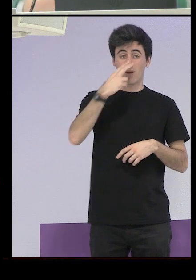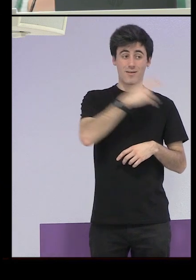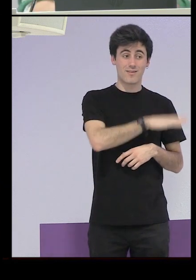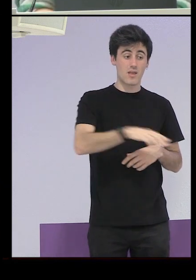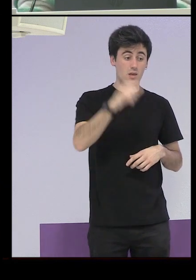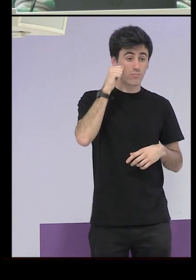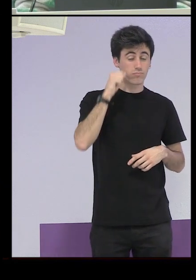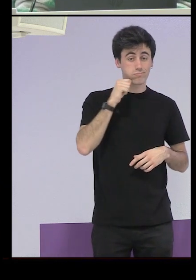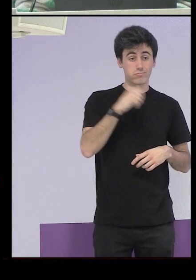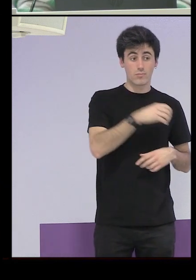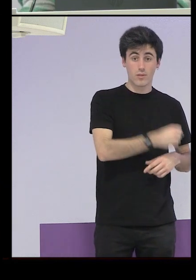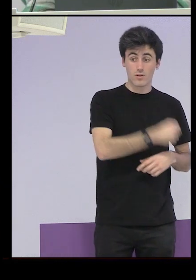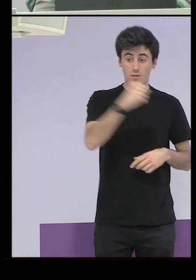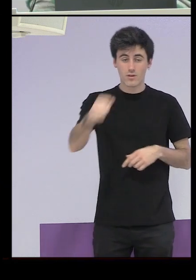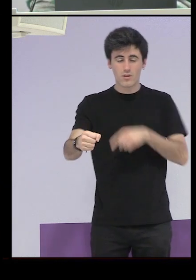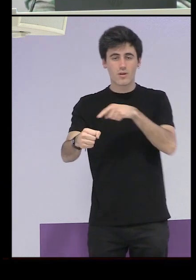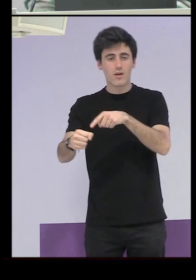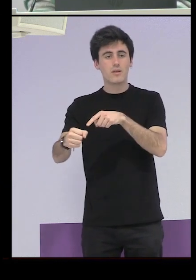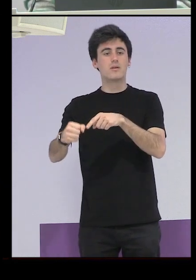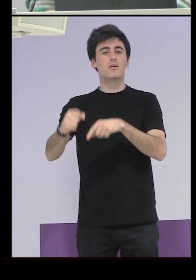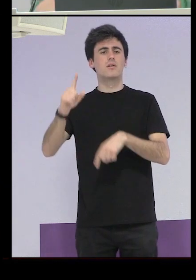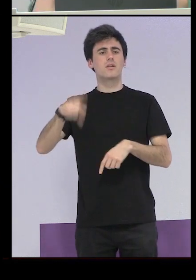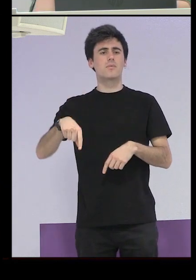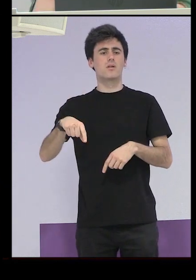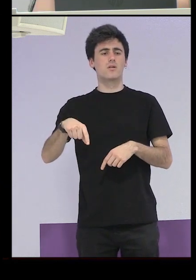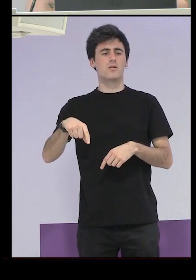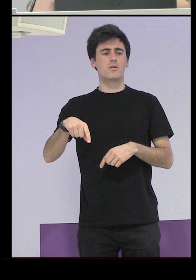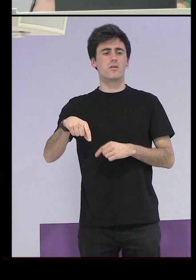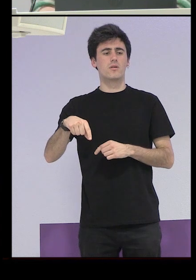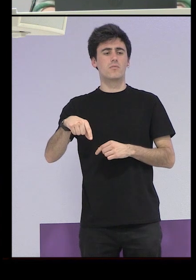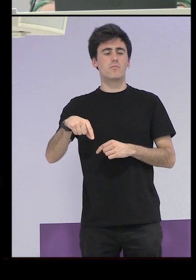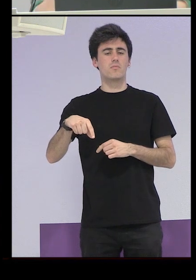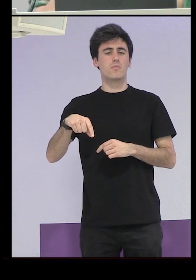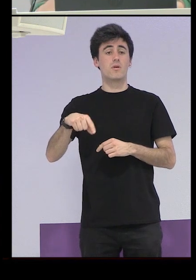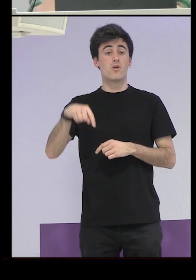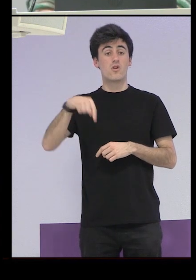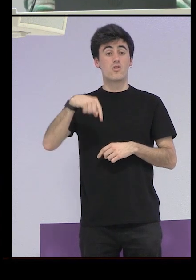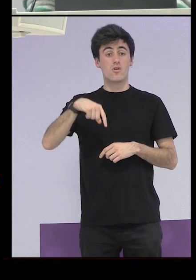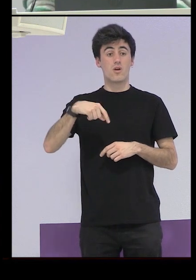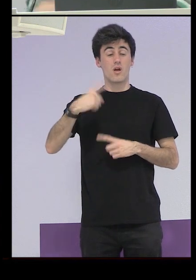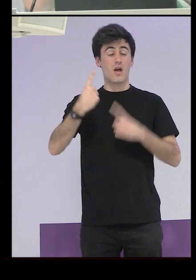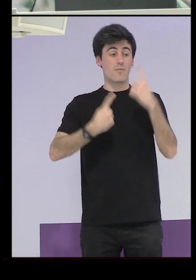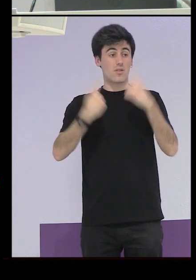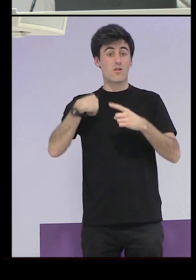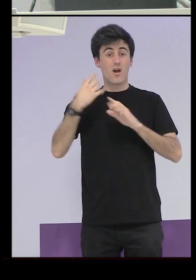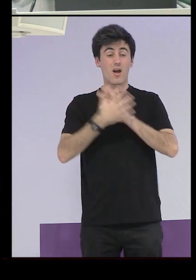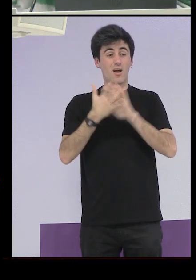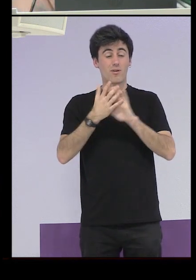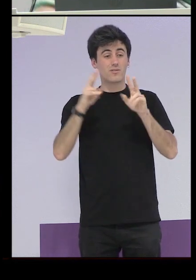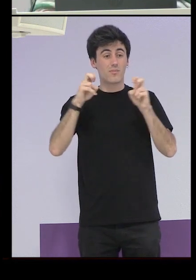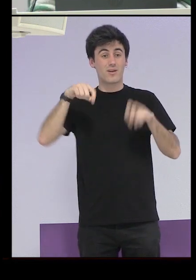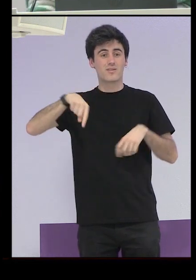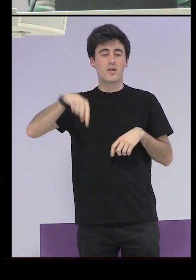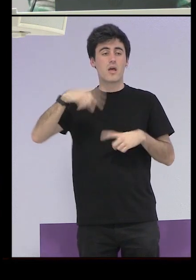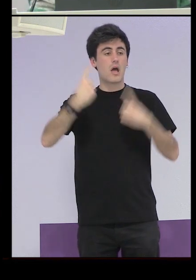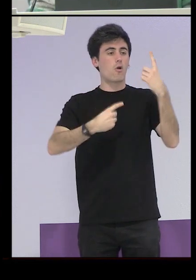embarazadas debió haber también un honguecho cada vez que hablo de esto en algún sitio hay alguien que me cuenta pues si había no sé dónde